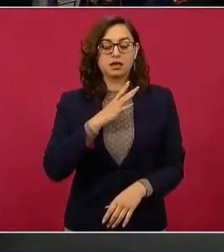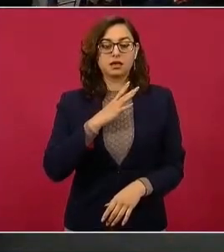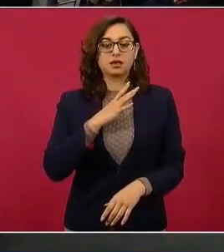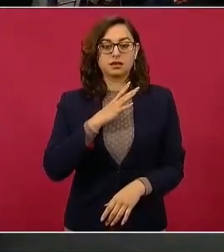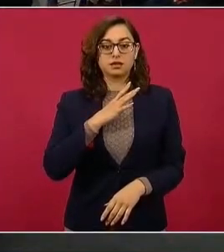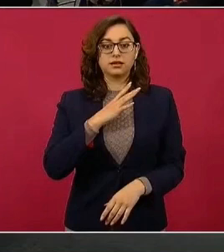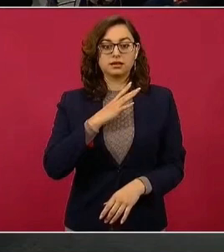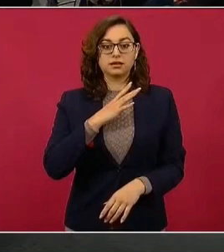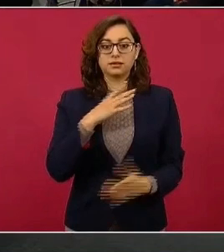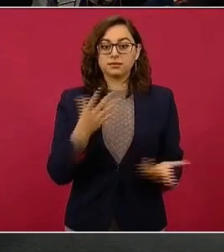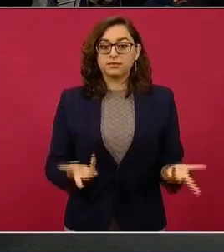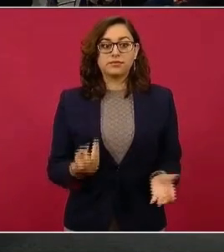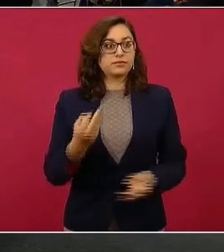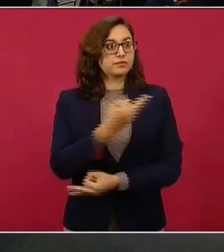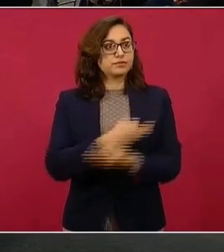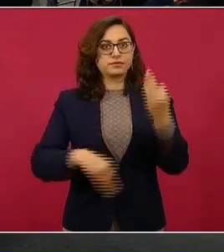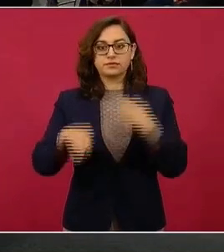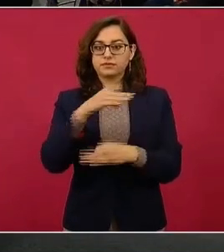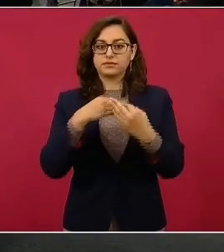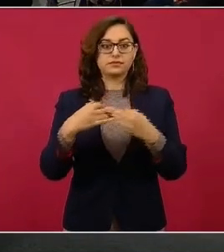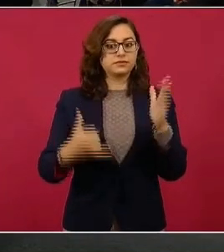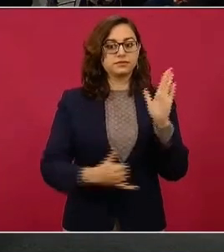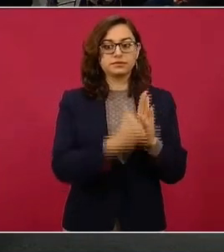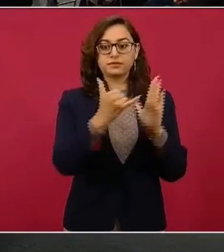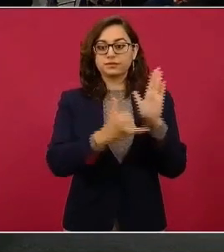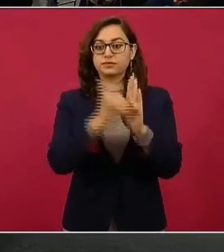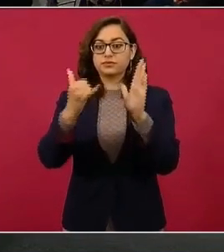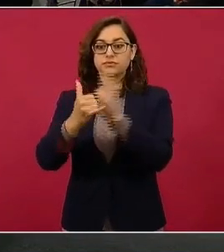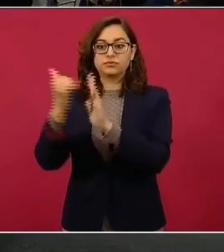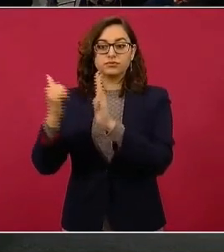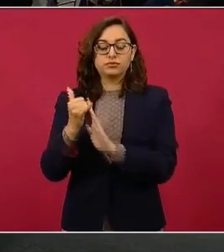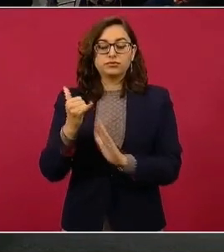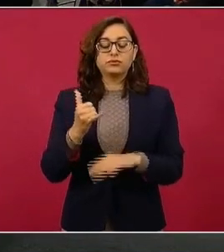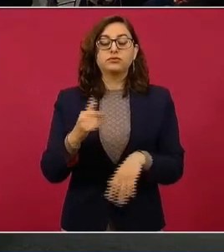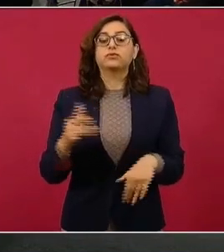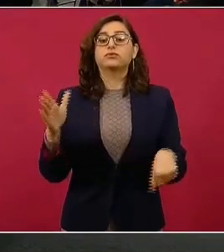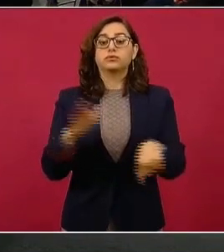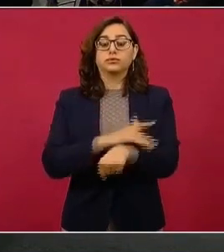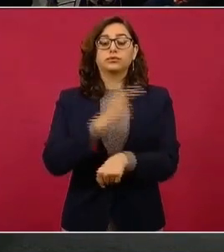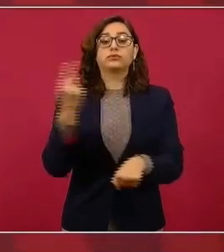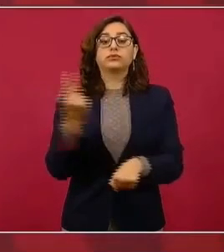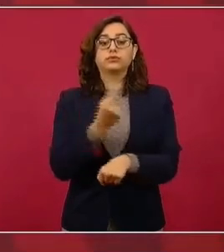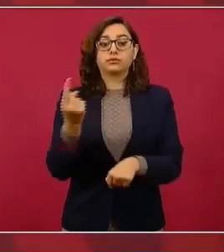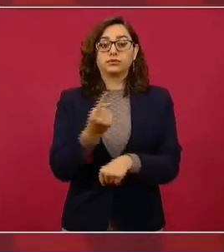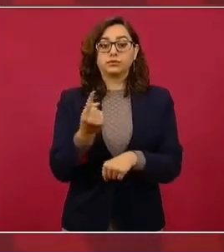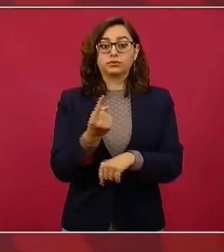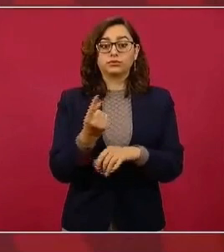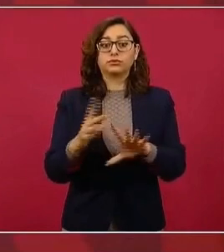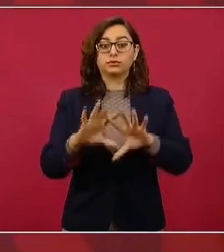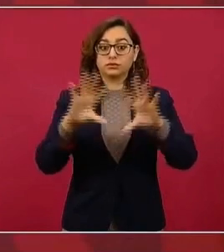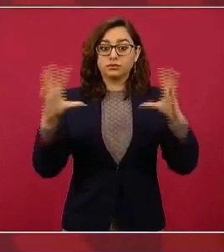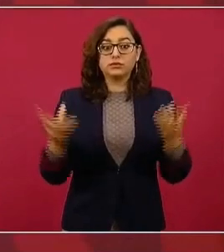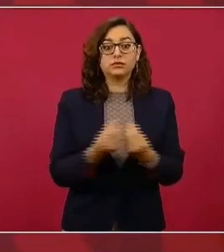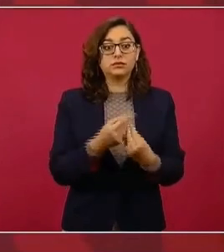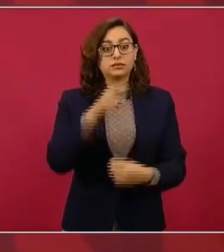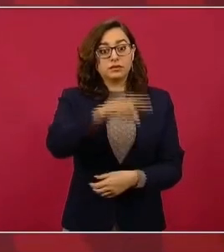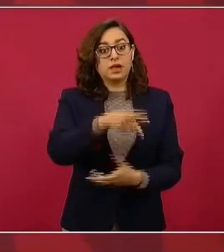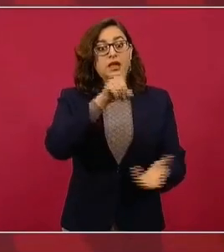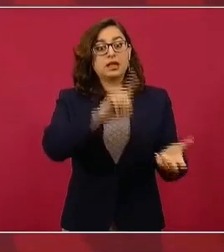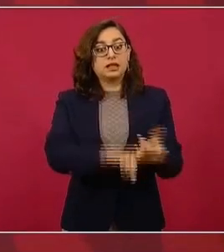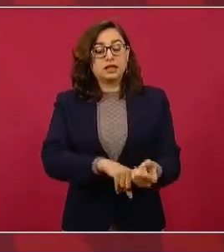Toda la obra, porque estamos hablando de conjuntos habitacionales